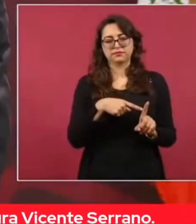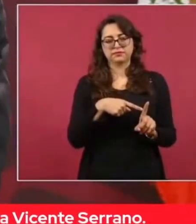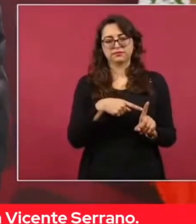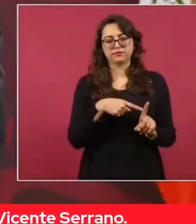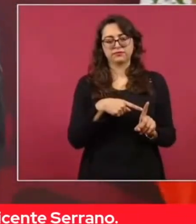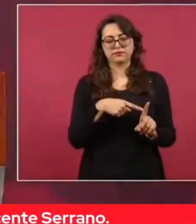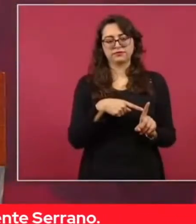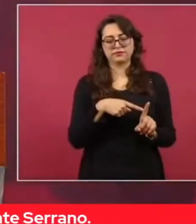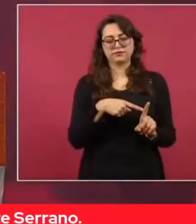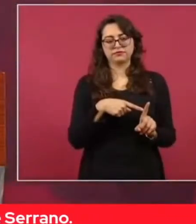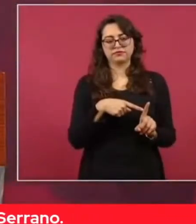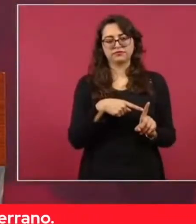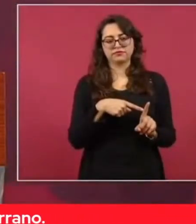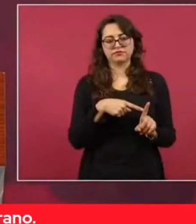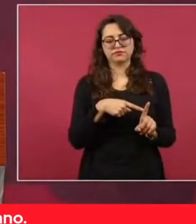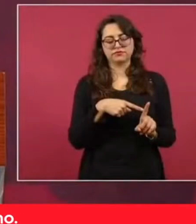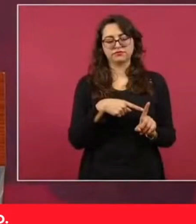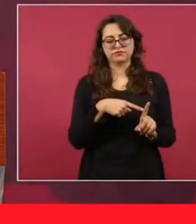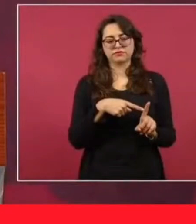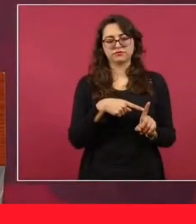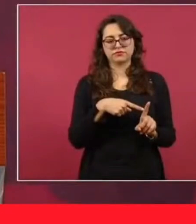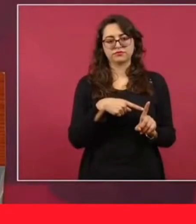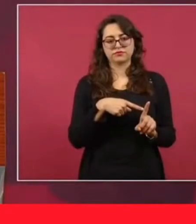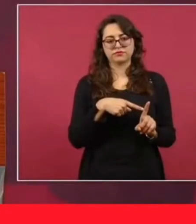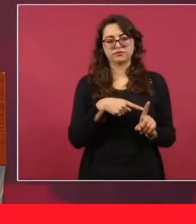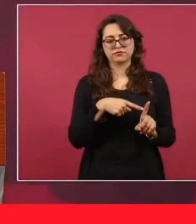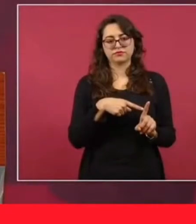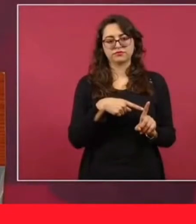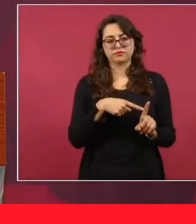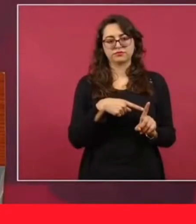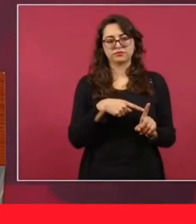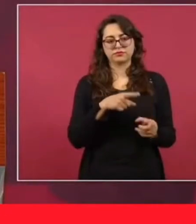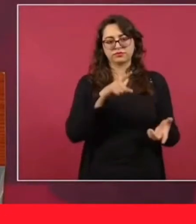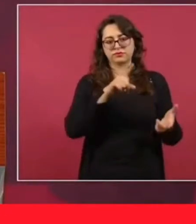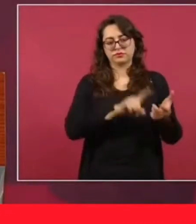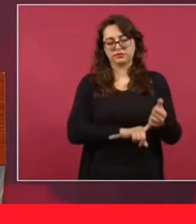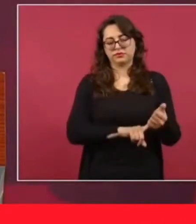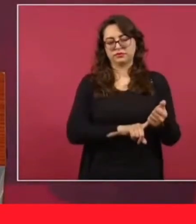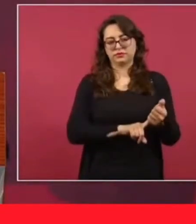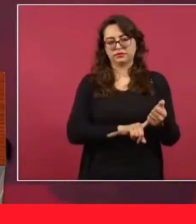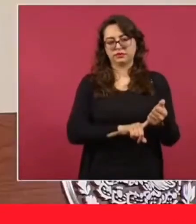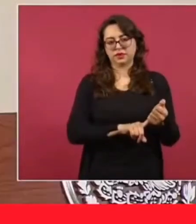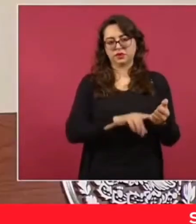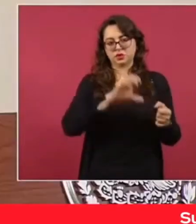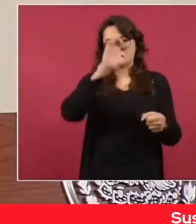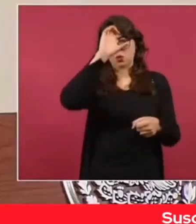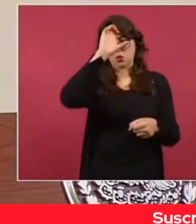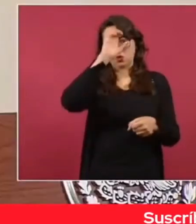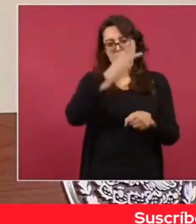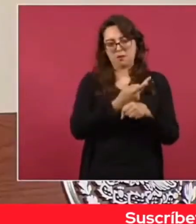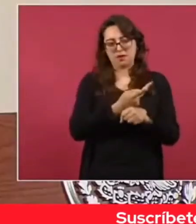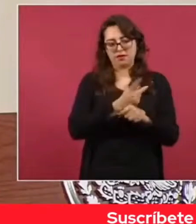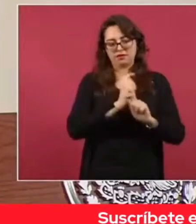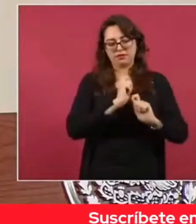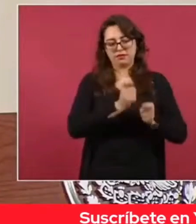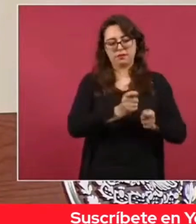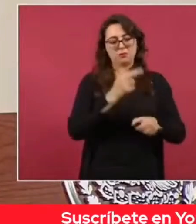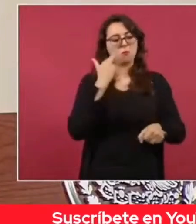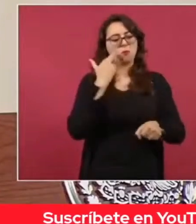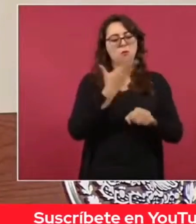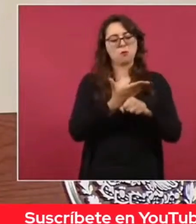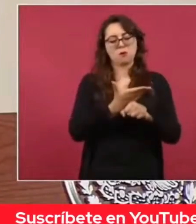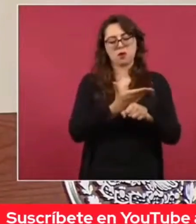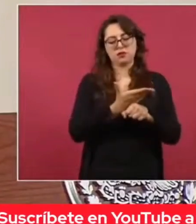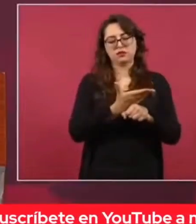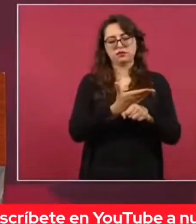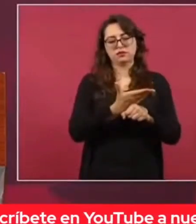el espacio, el cargo a su compadre, pero le gustó y pensó que él podía quedarse.